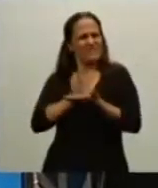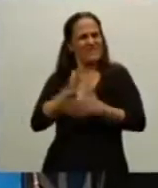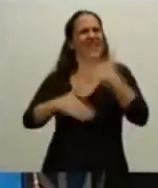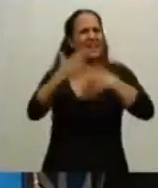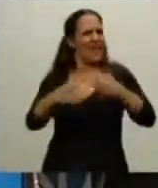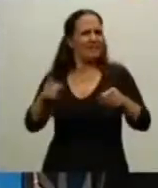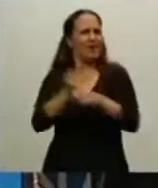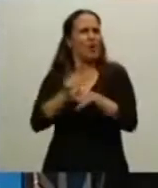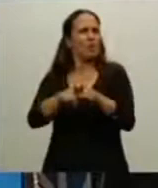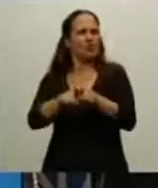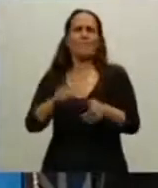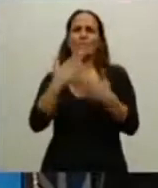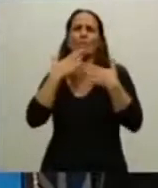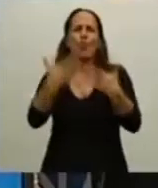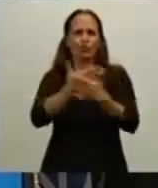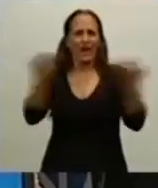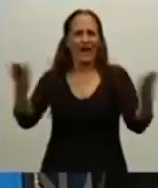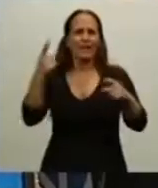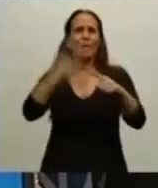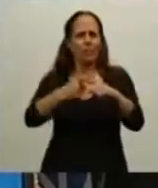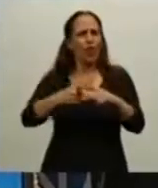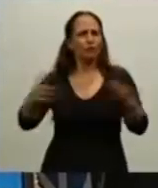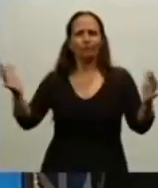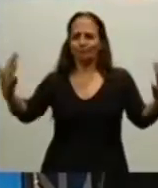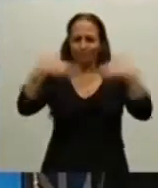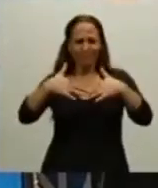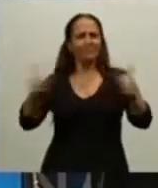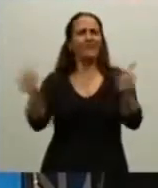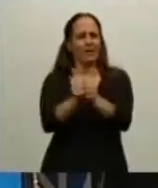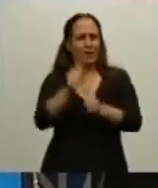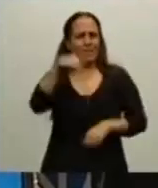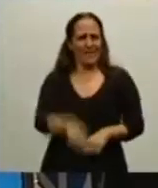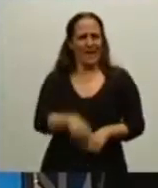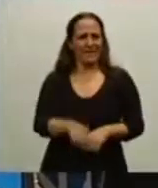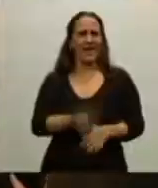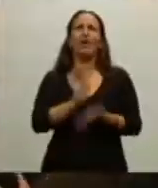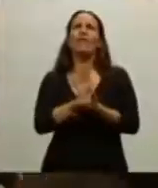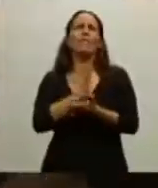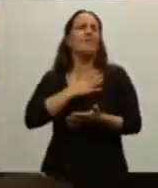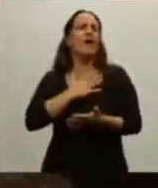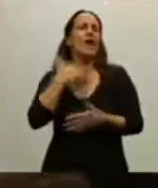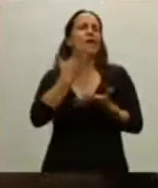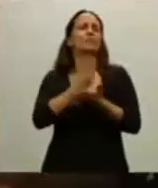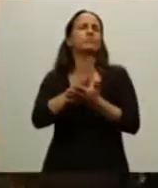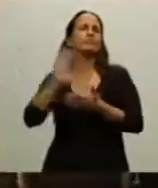hecho. Muchas gracias por estar acompañándonos hoy aquí en nombre de todos